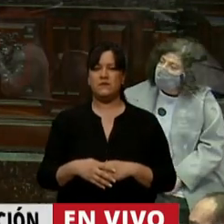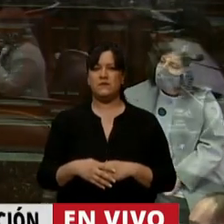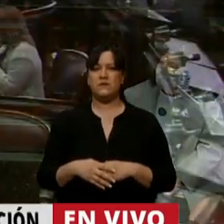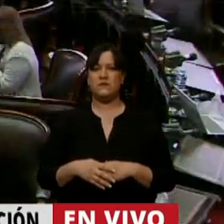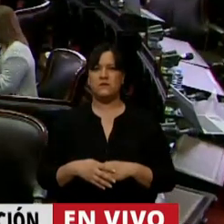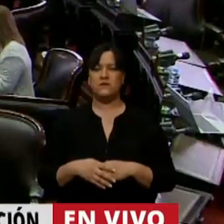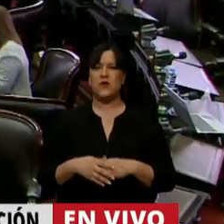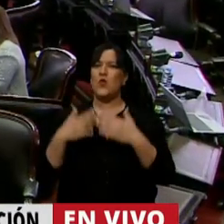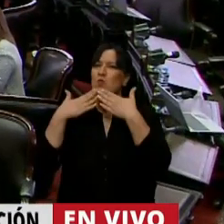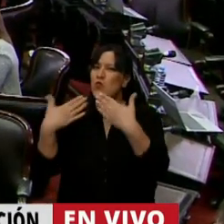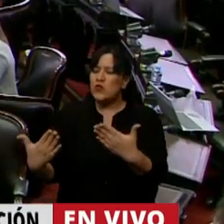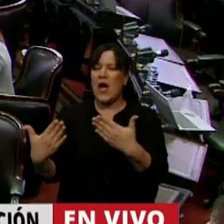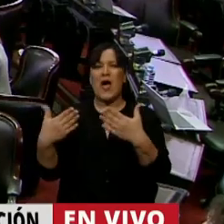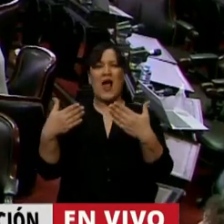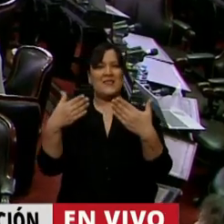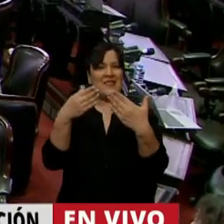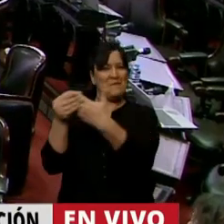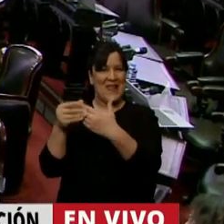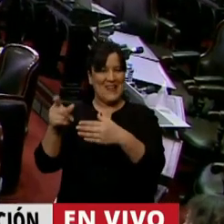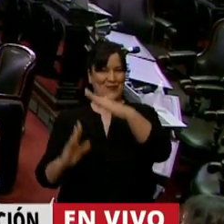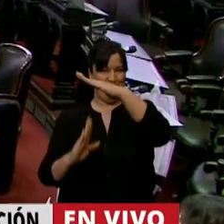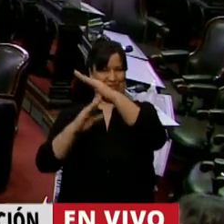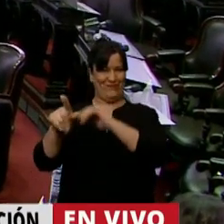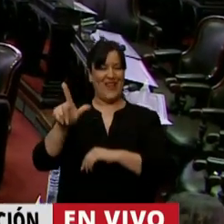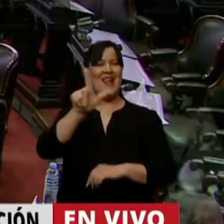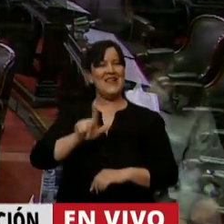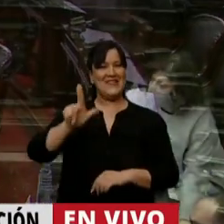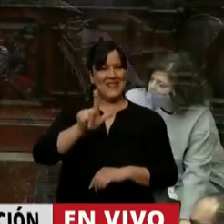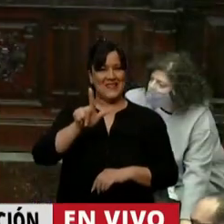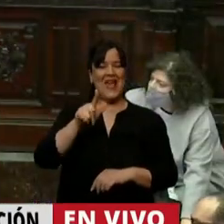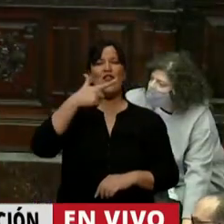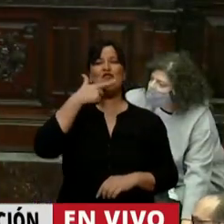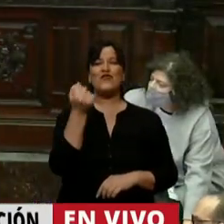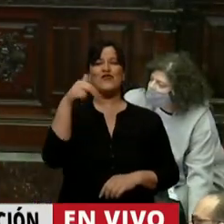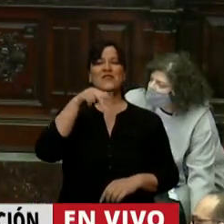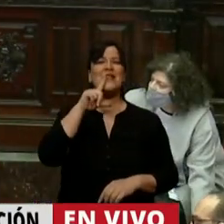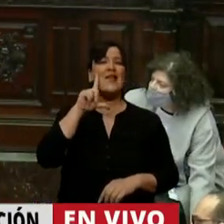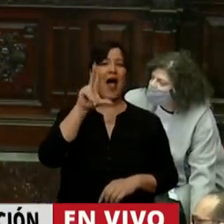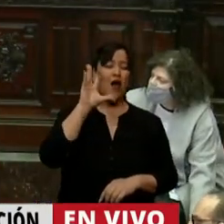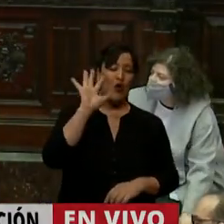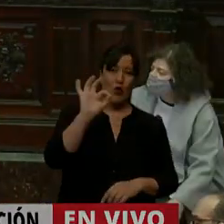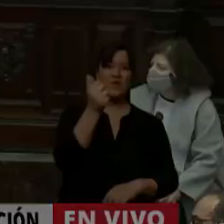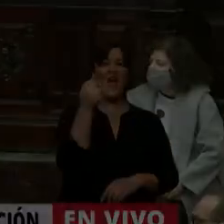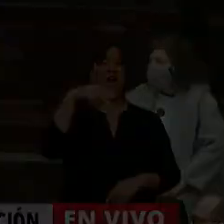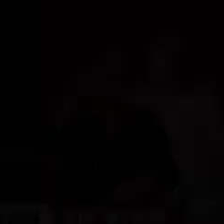al señor jefe de gabinete de ministros licenciado Santiago Andrés Cafiero gracias gracias